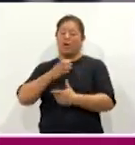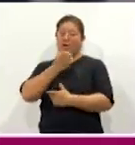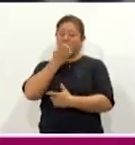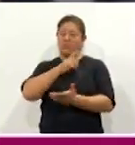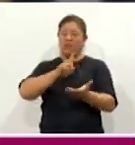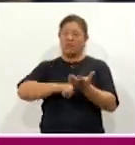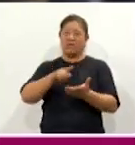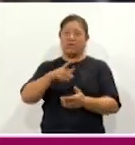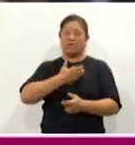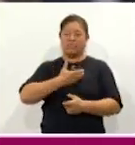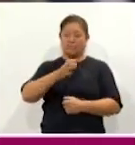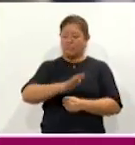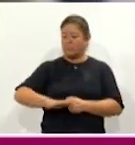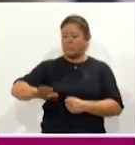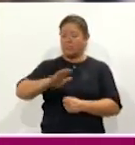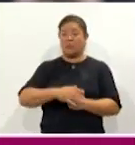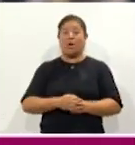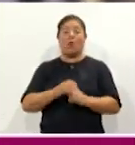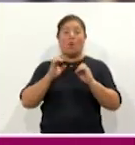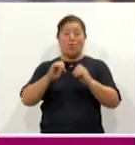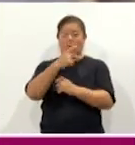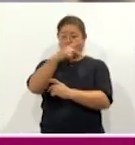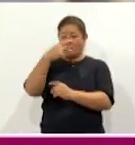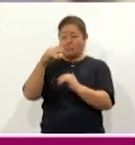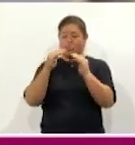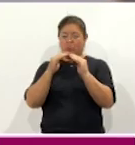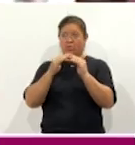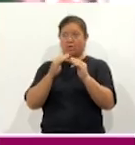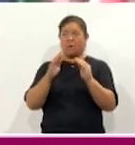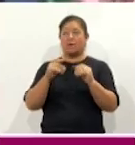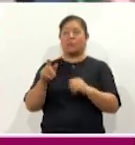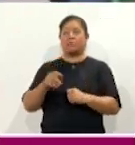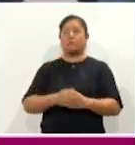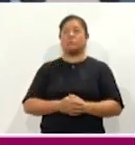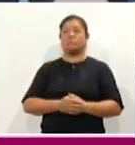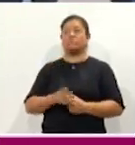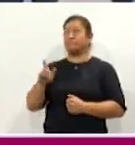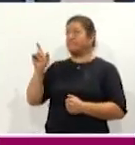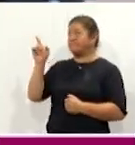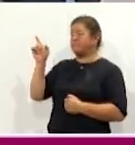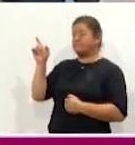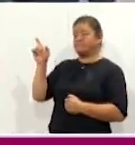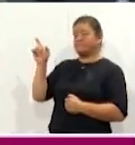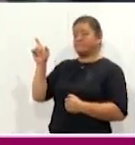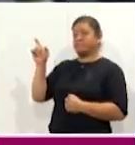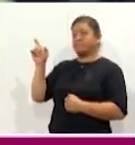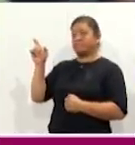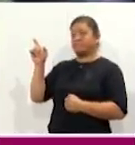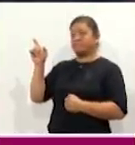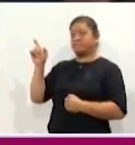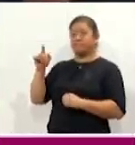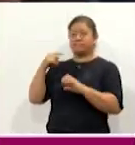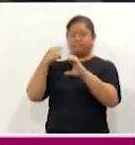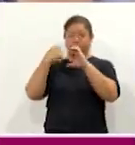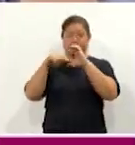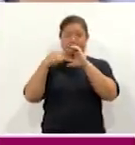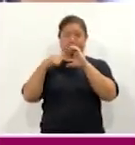y plazas públicas o desde sus hogares a través del portal https2.diagonal